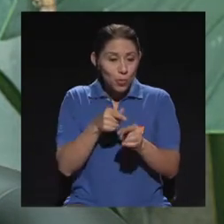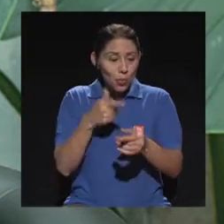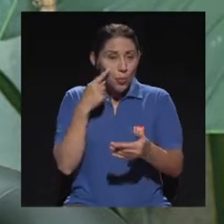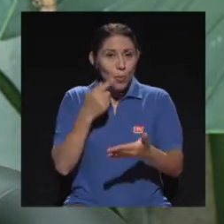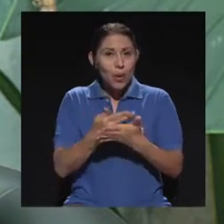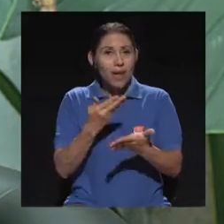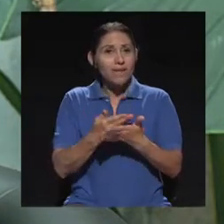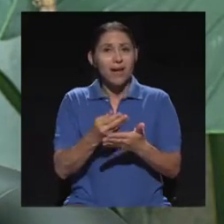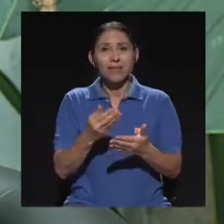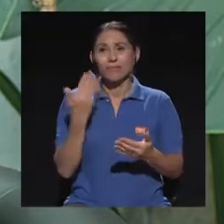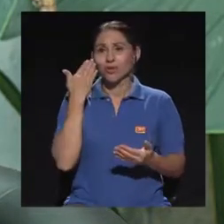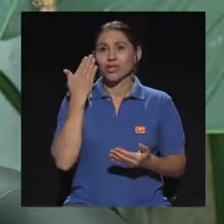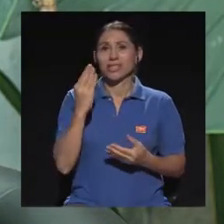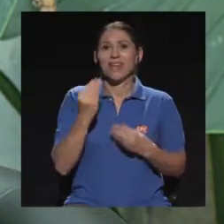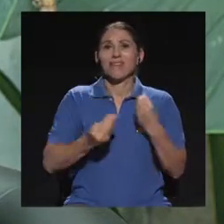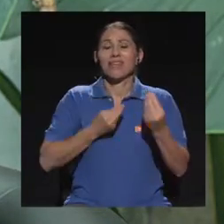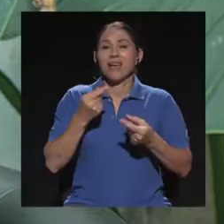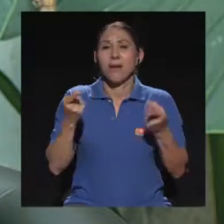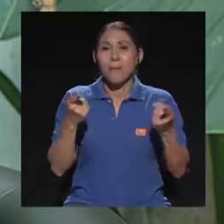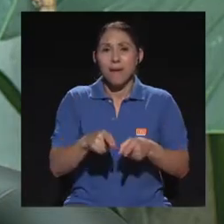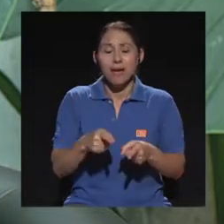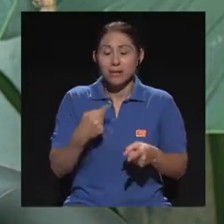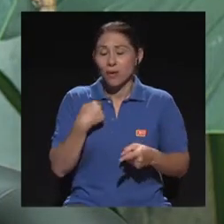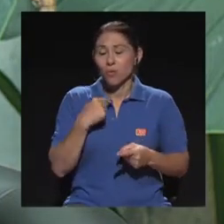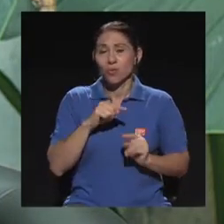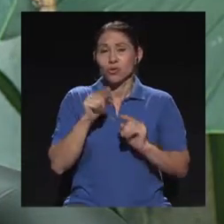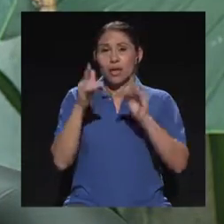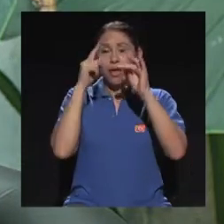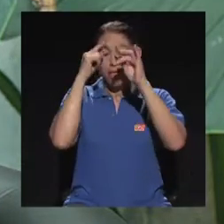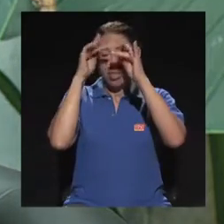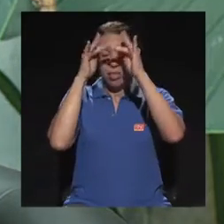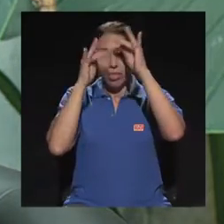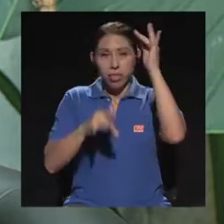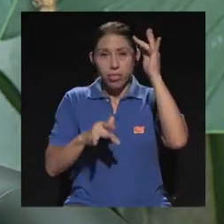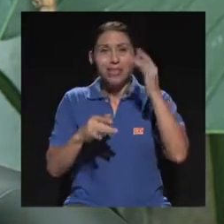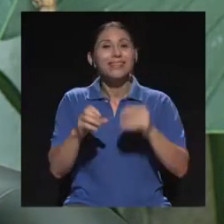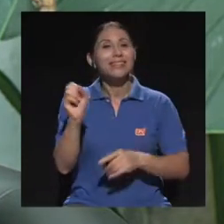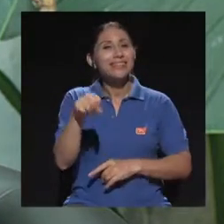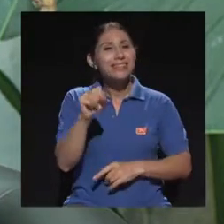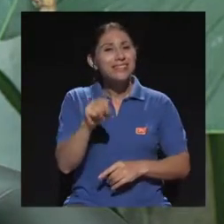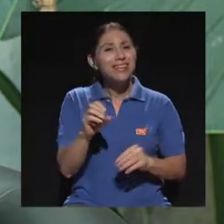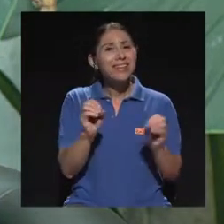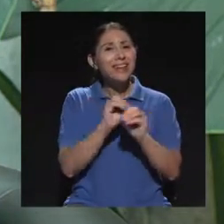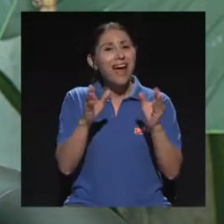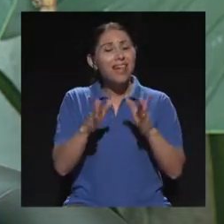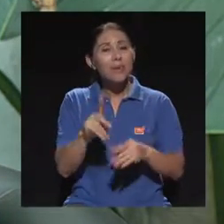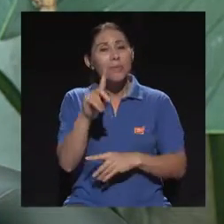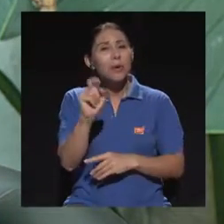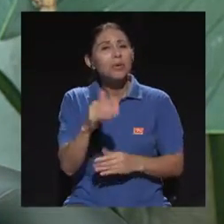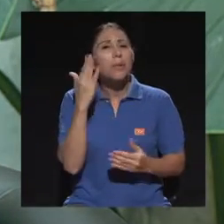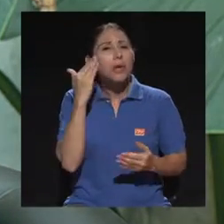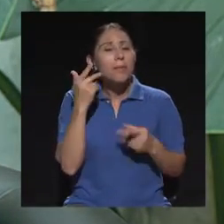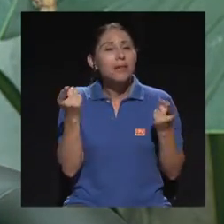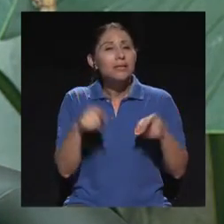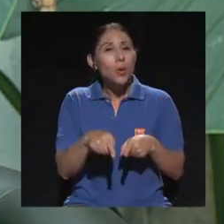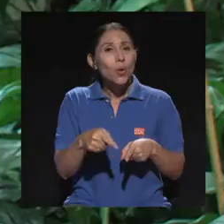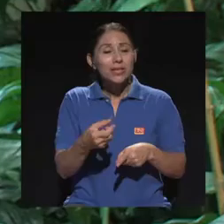información, porque la persona llega de estado de inconsciencia. nadie le pregunta por qué, que si se tomó algo natural.